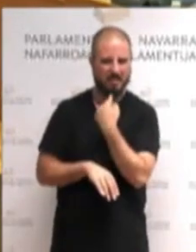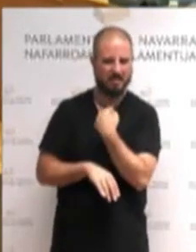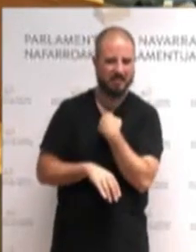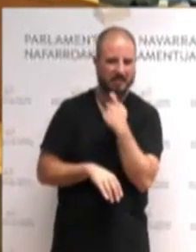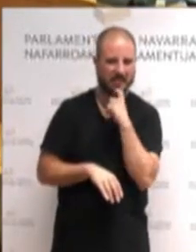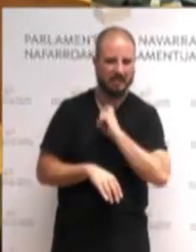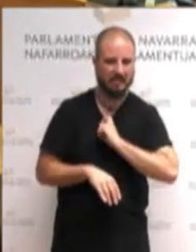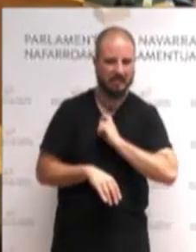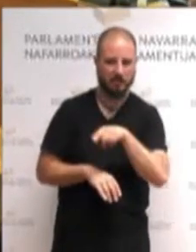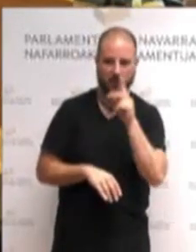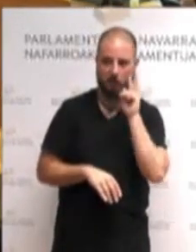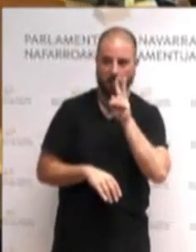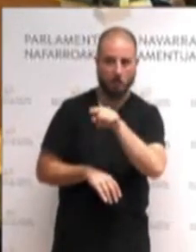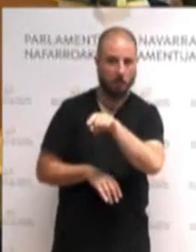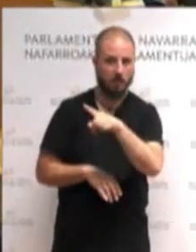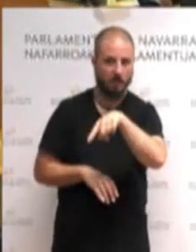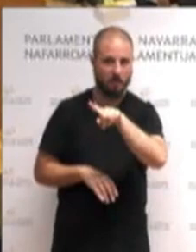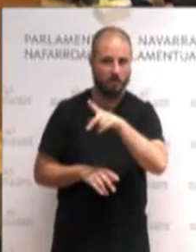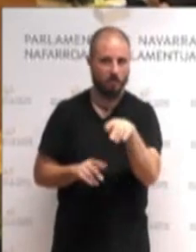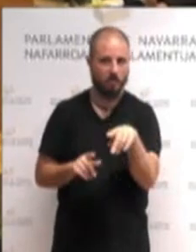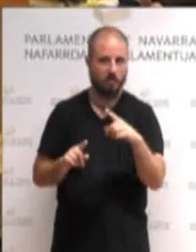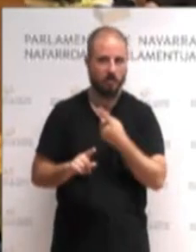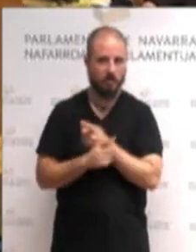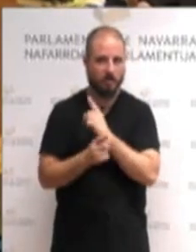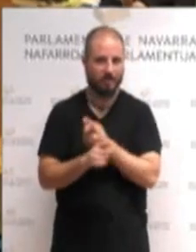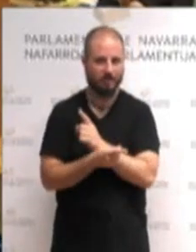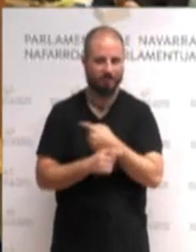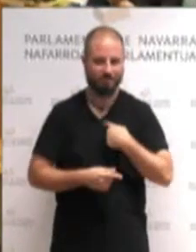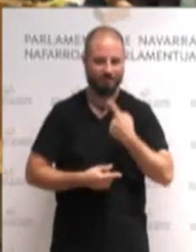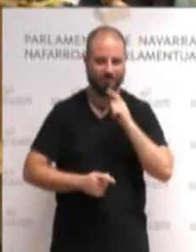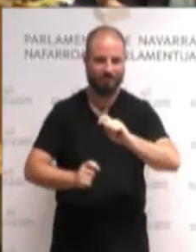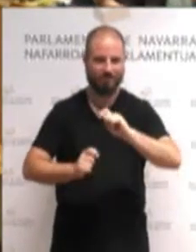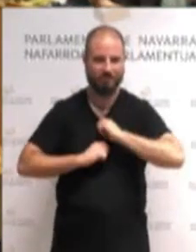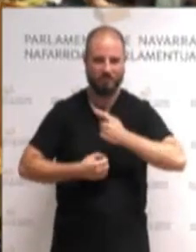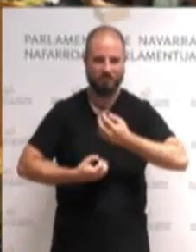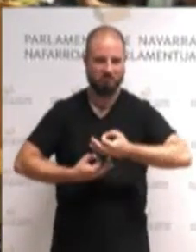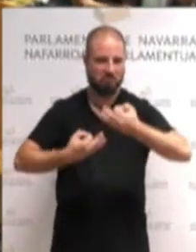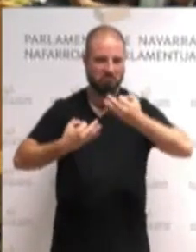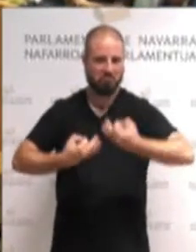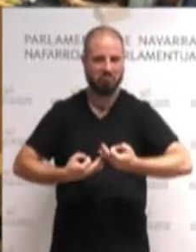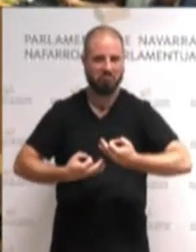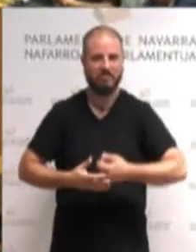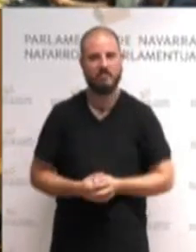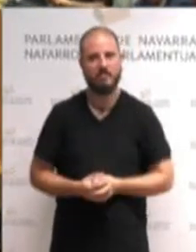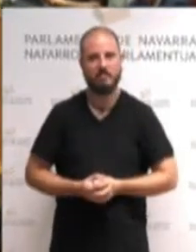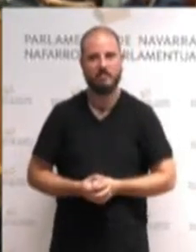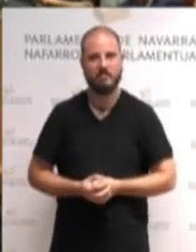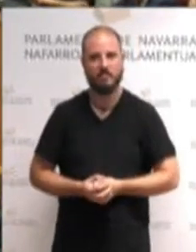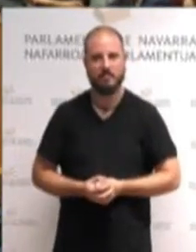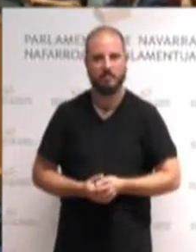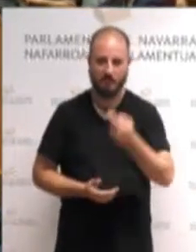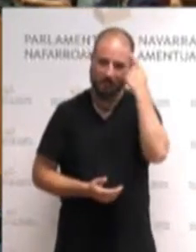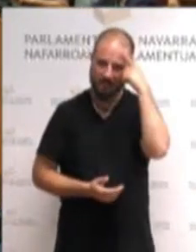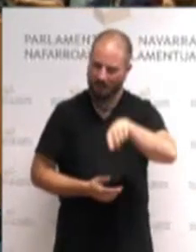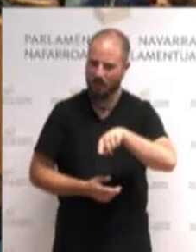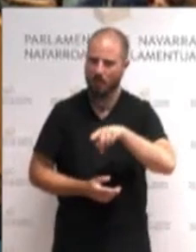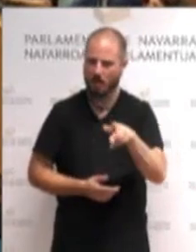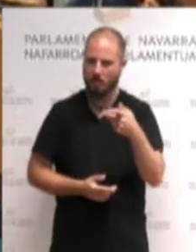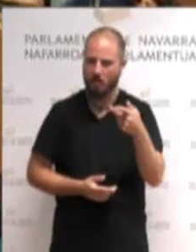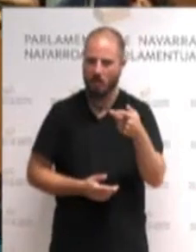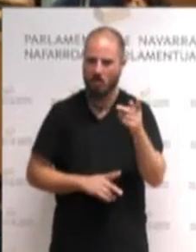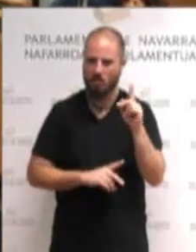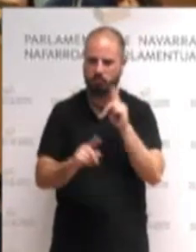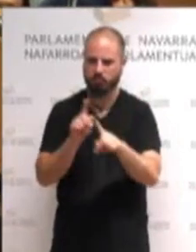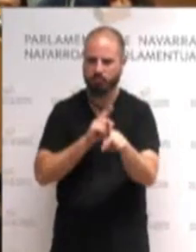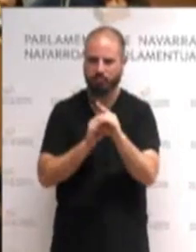asmatu egin dugula. Zailtasunak zailtasun, eta asko izan ditzak egun arren,